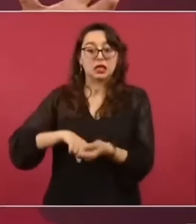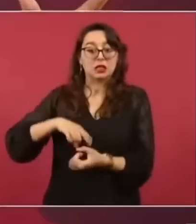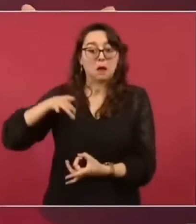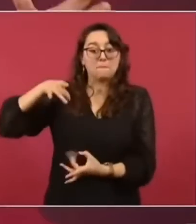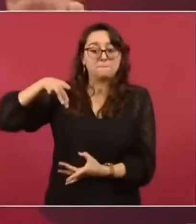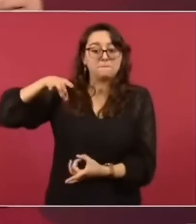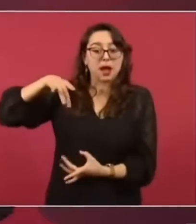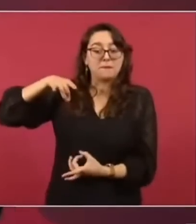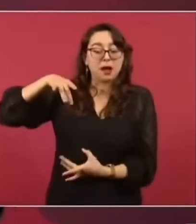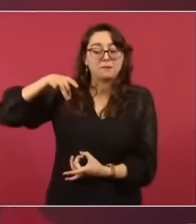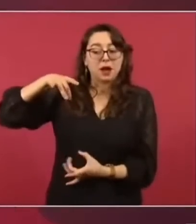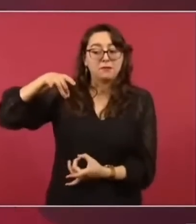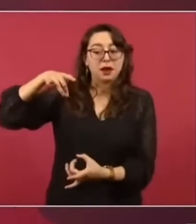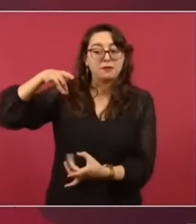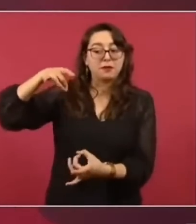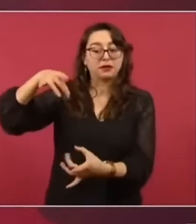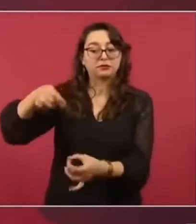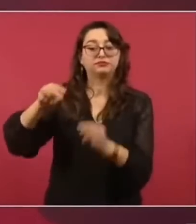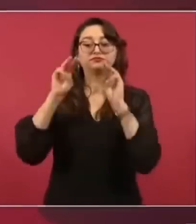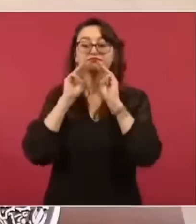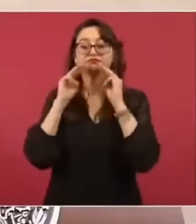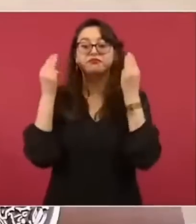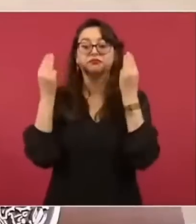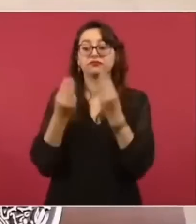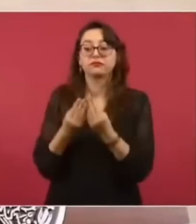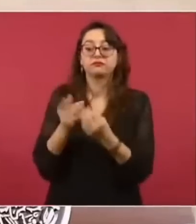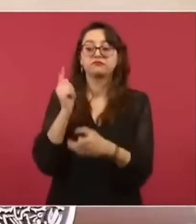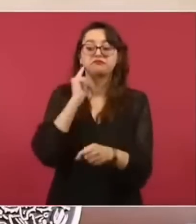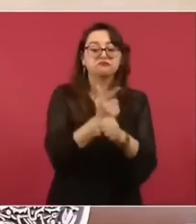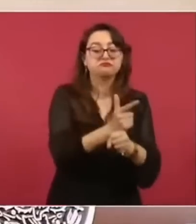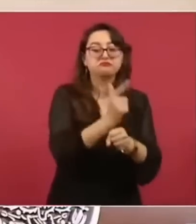narcotraficantes porque las armas